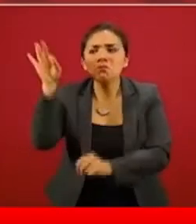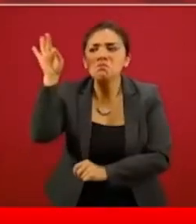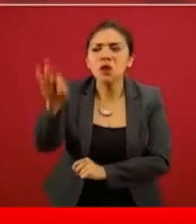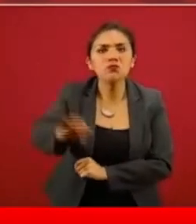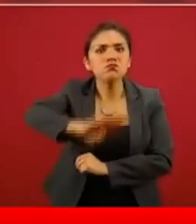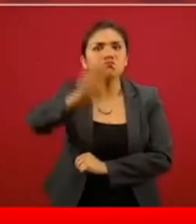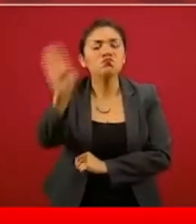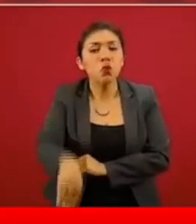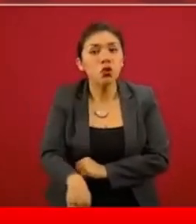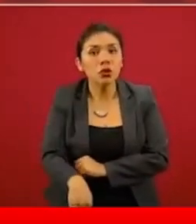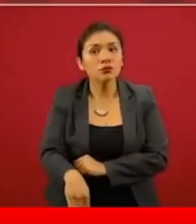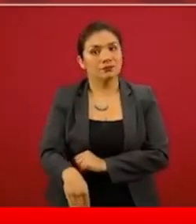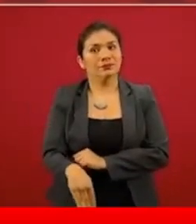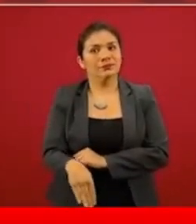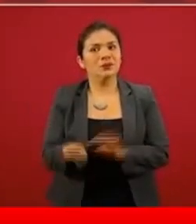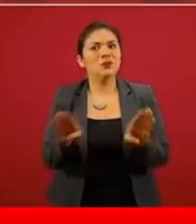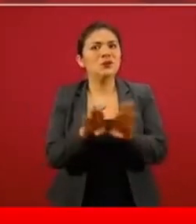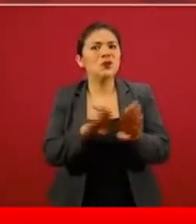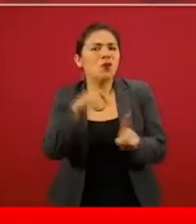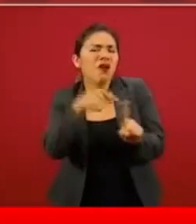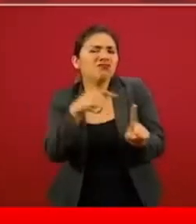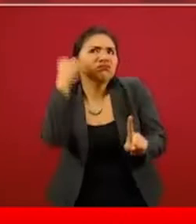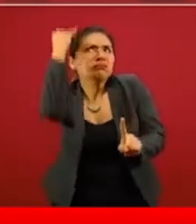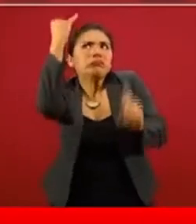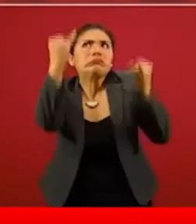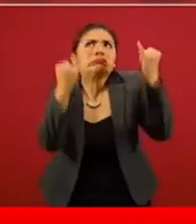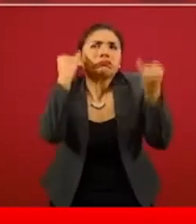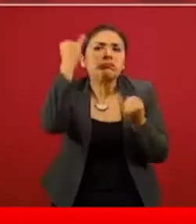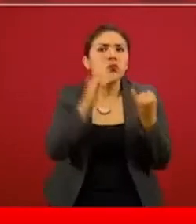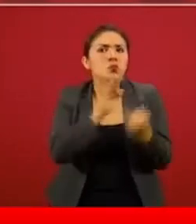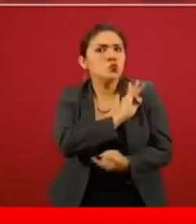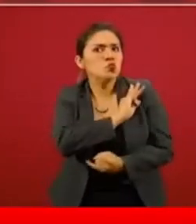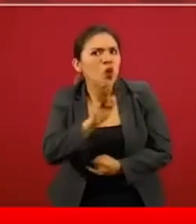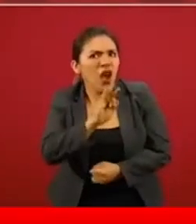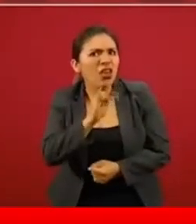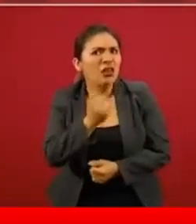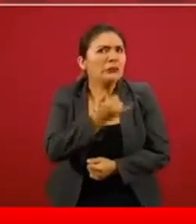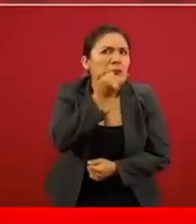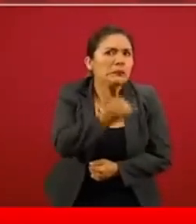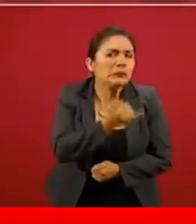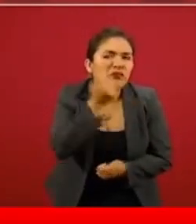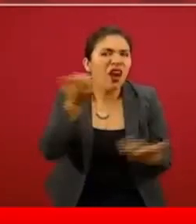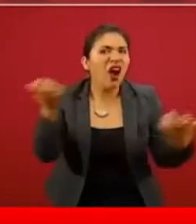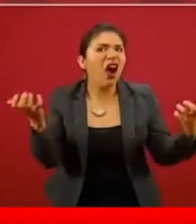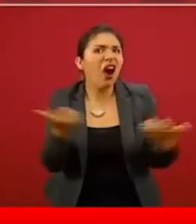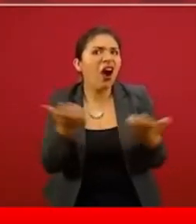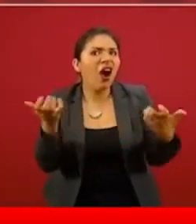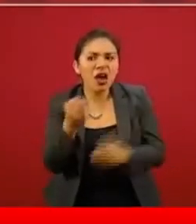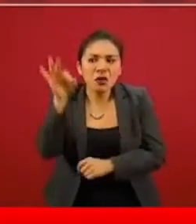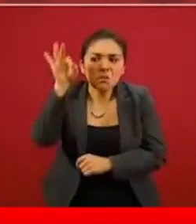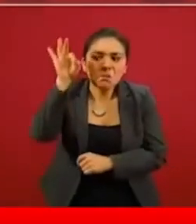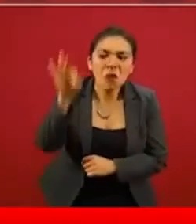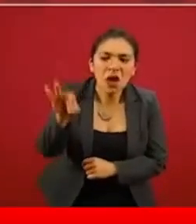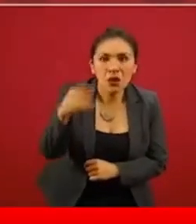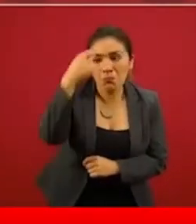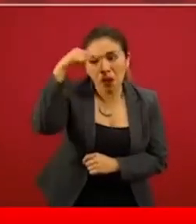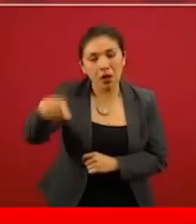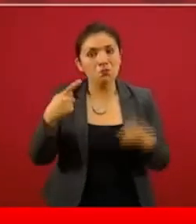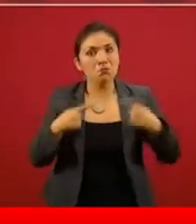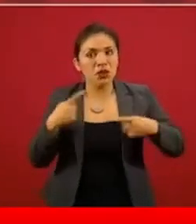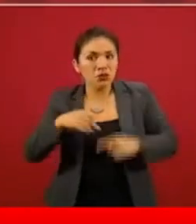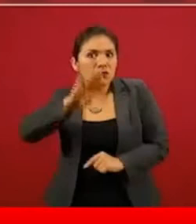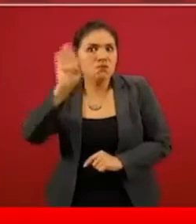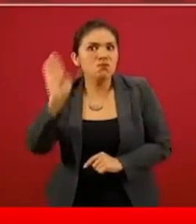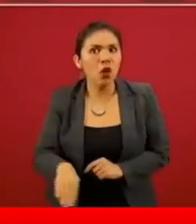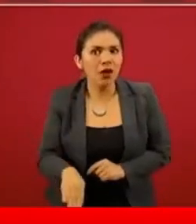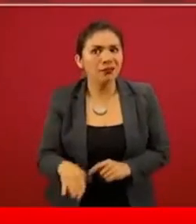Incluso empezaba una idea de que pudiera haber una acción dirigida para que la persona perdiera la